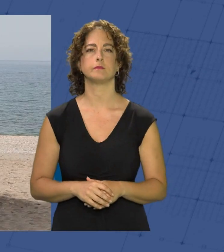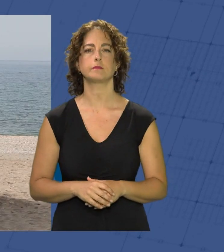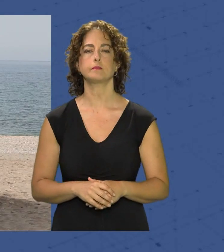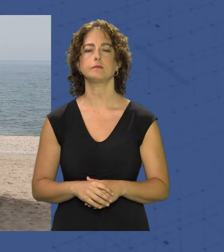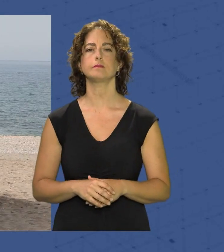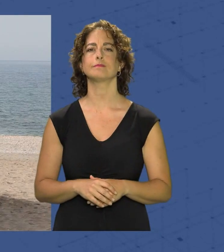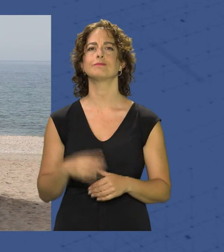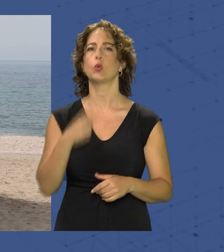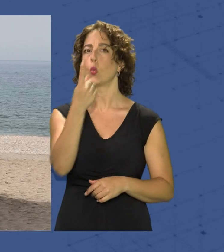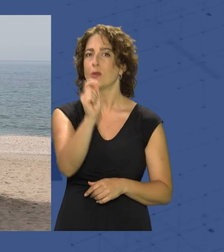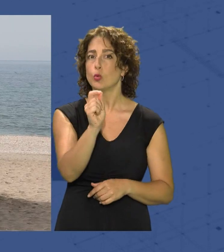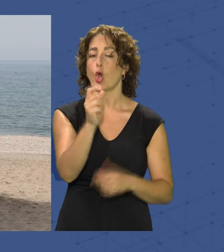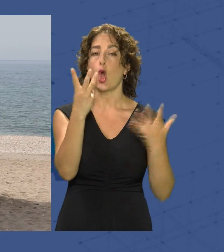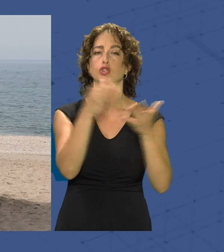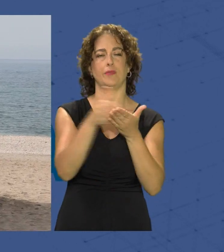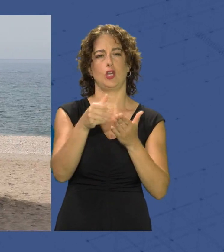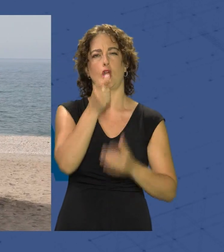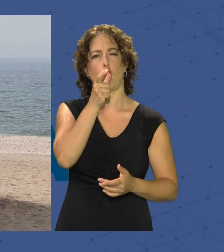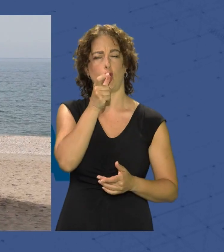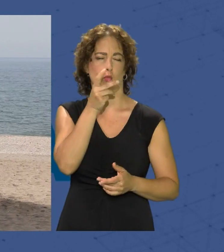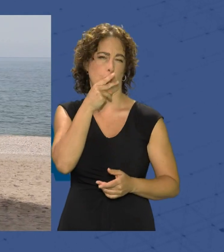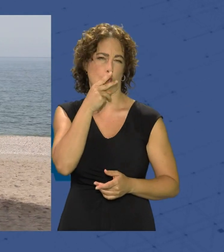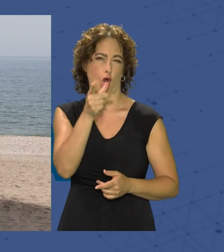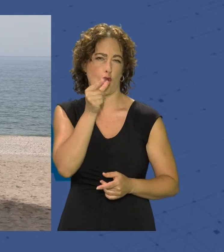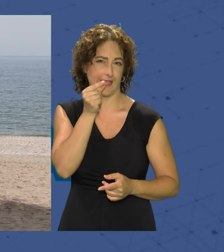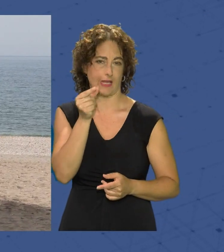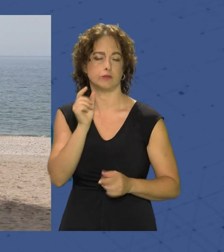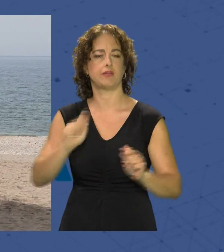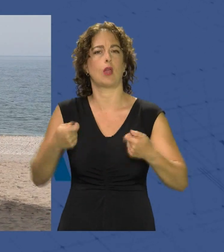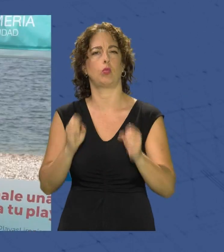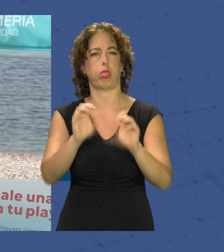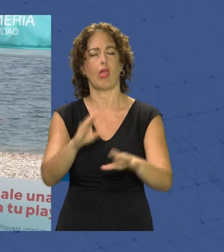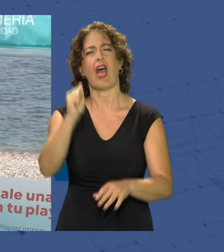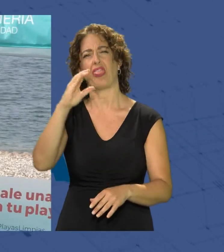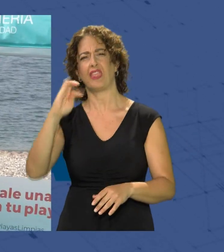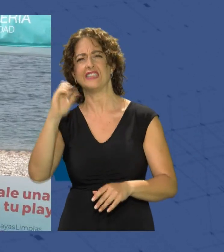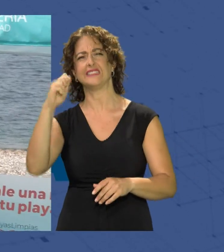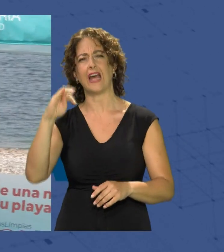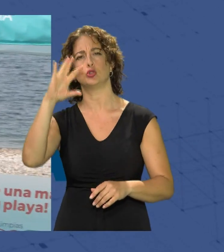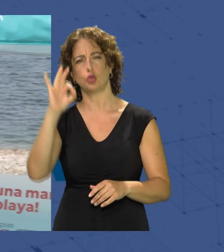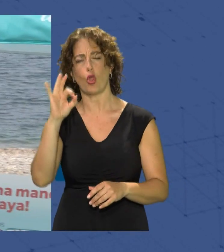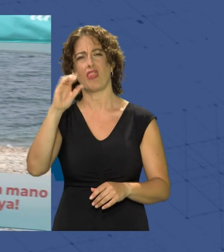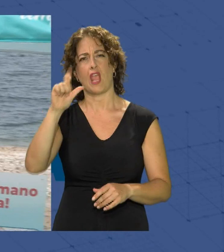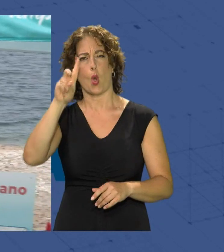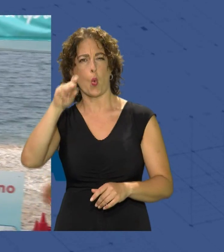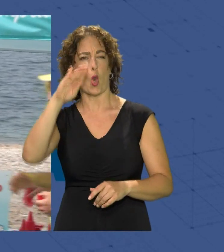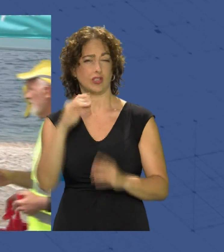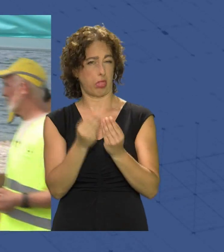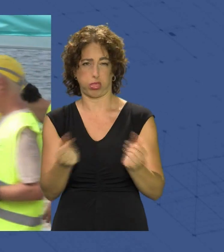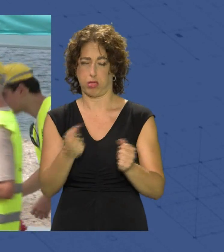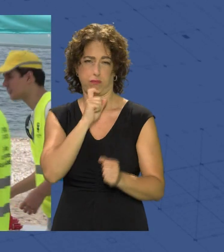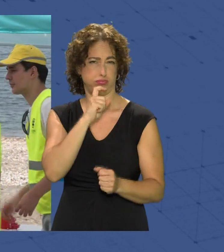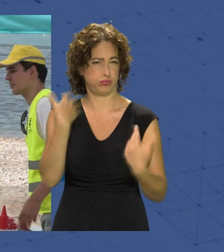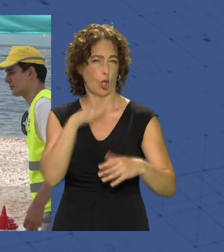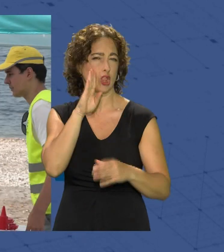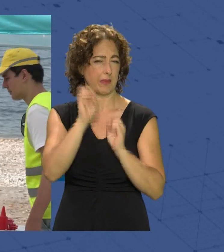Cada minuto, ocho millones de colillas se acaban en la naturaleza. Son acetato de celulosa, un material plástico no biodegradable cargado de contaminantes